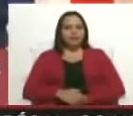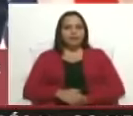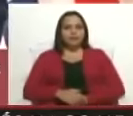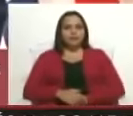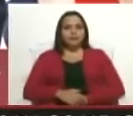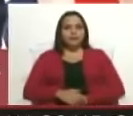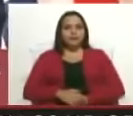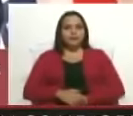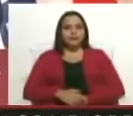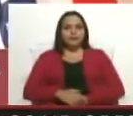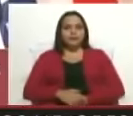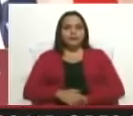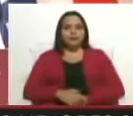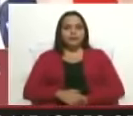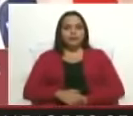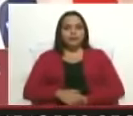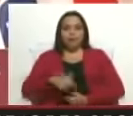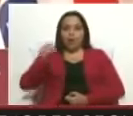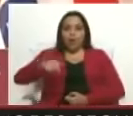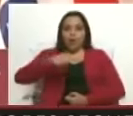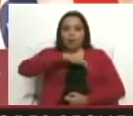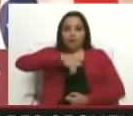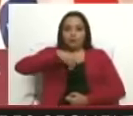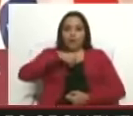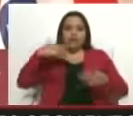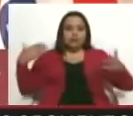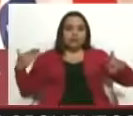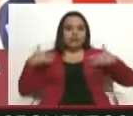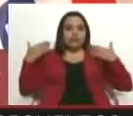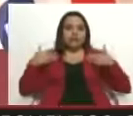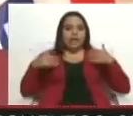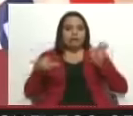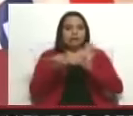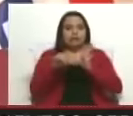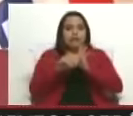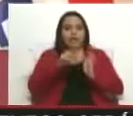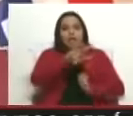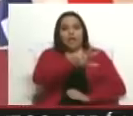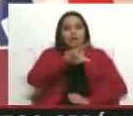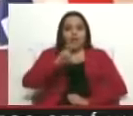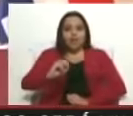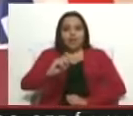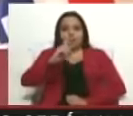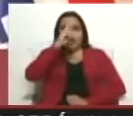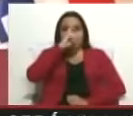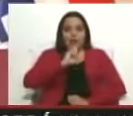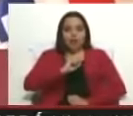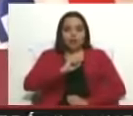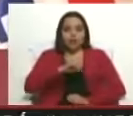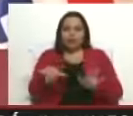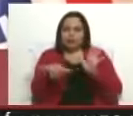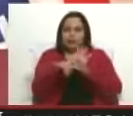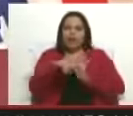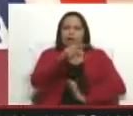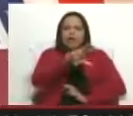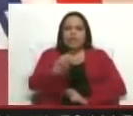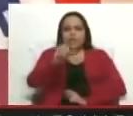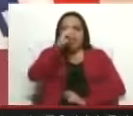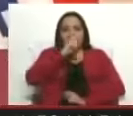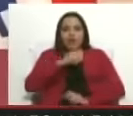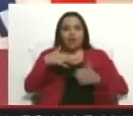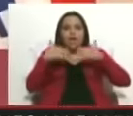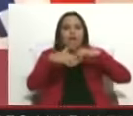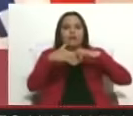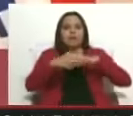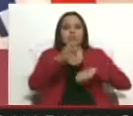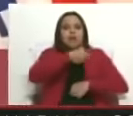Bueno, hoy estamos celebrando casi los 30 años, estamos por ya cumplir los 30 años de Rexol en Venezuela.